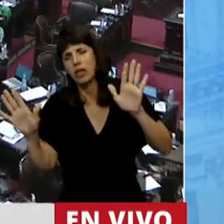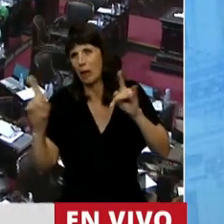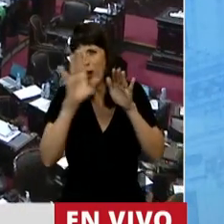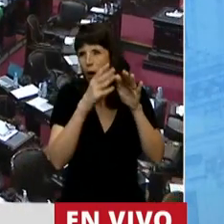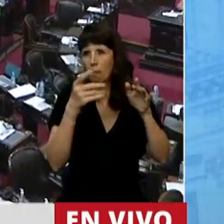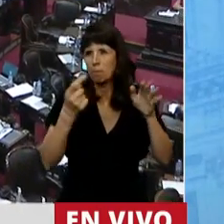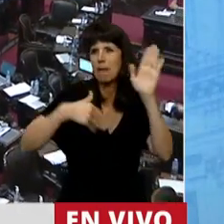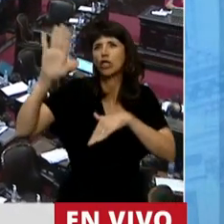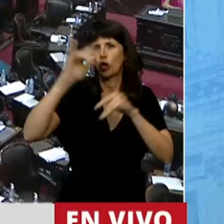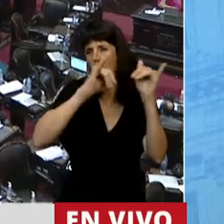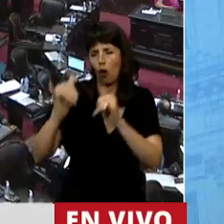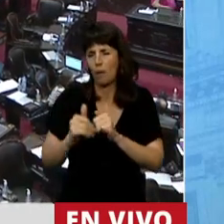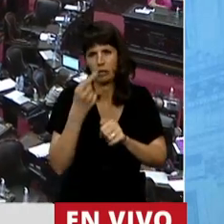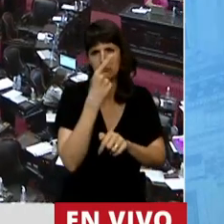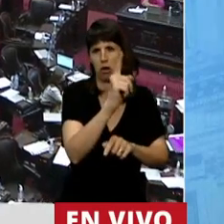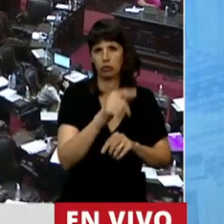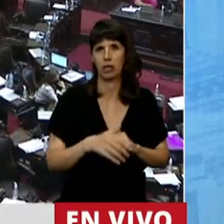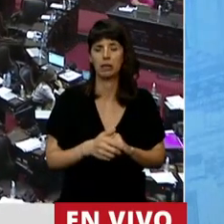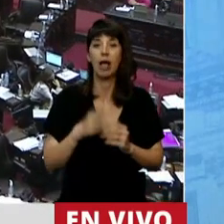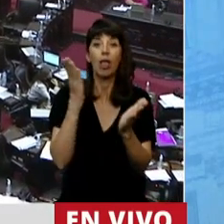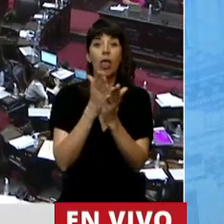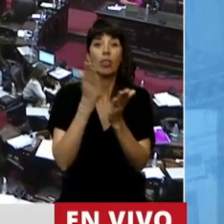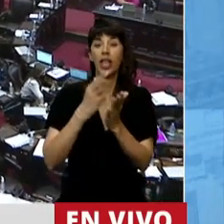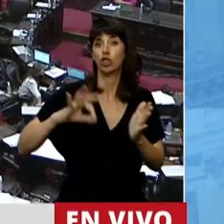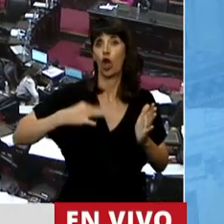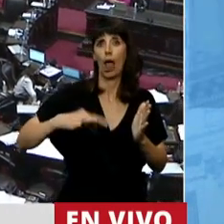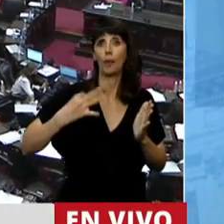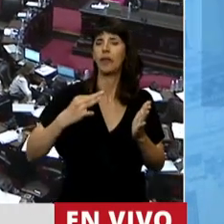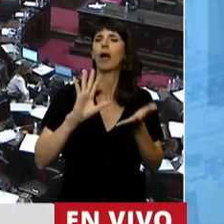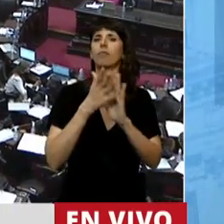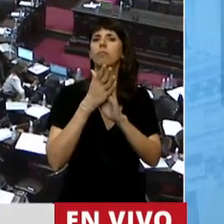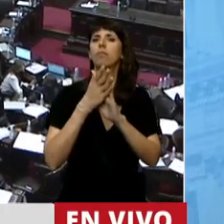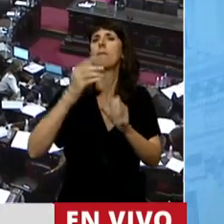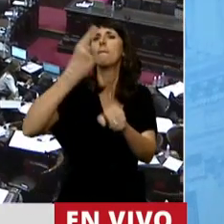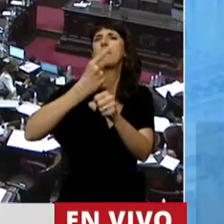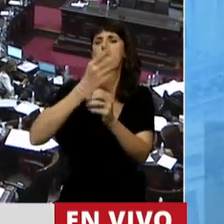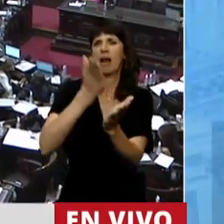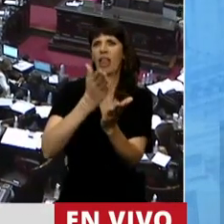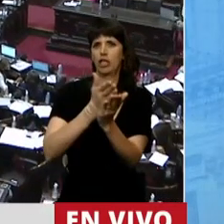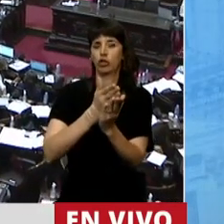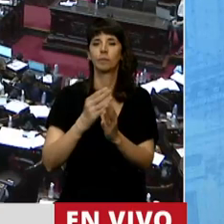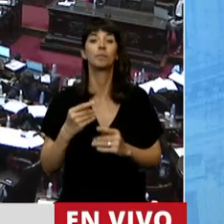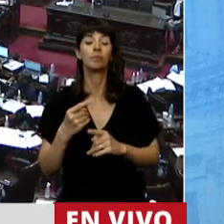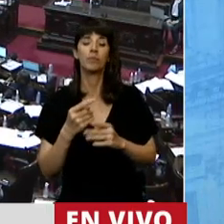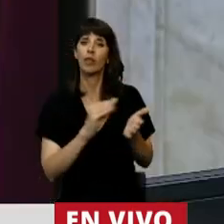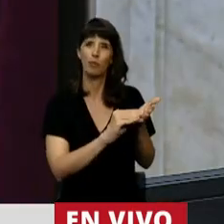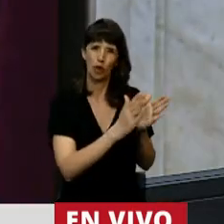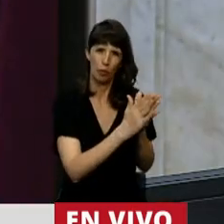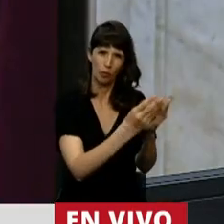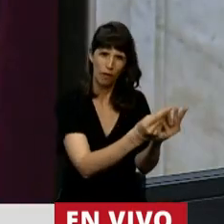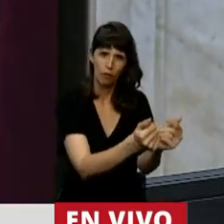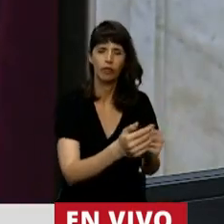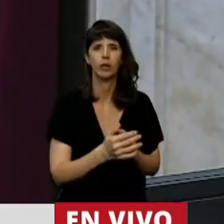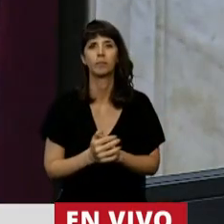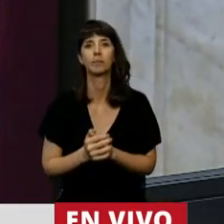El derecho a la vida está por encima de todos los demás derechos. Vaya redondeando, diputado. En estos días